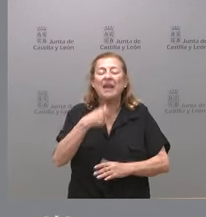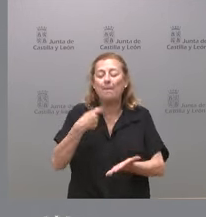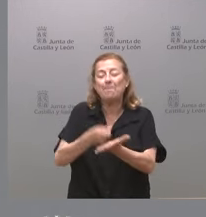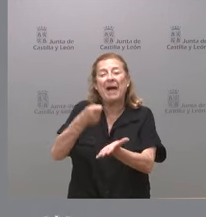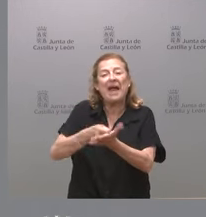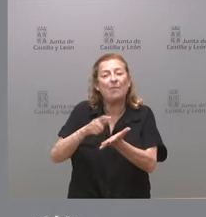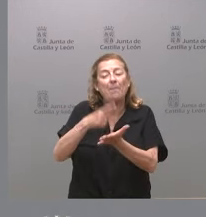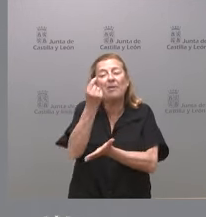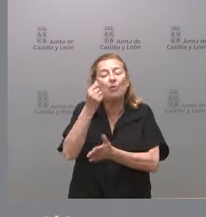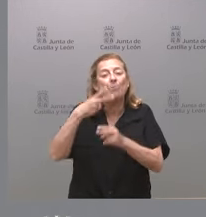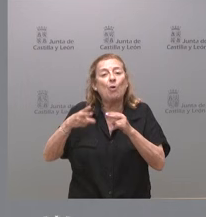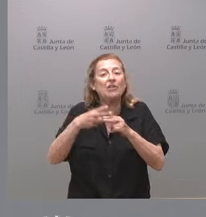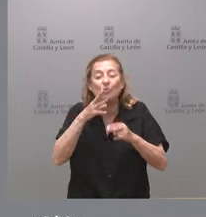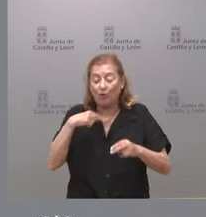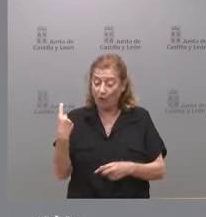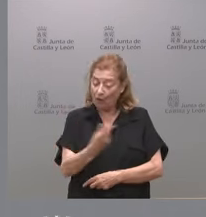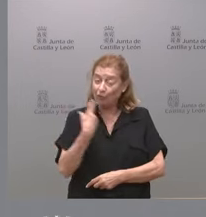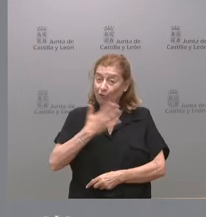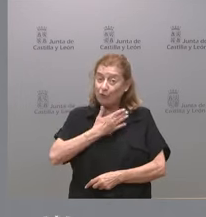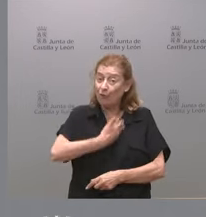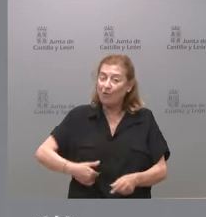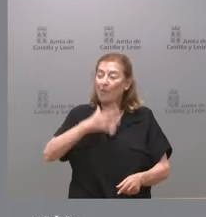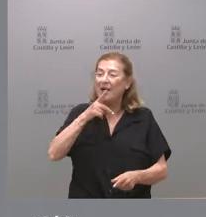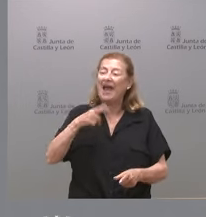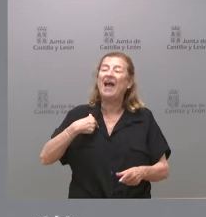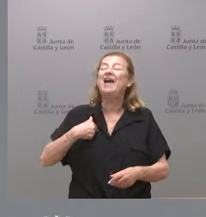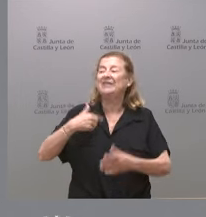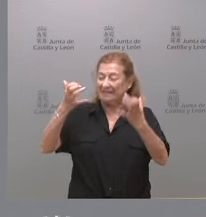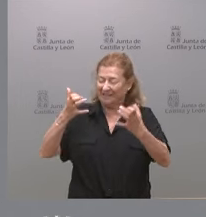político con lo que es de todos para obtener un gobierno